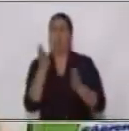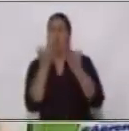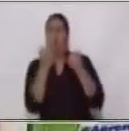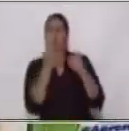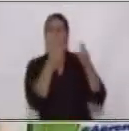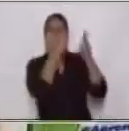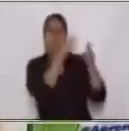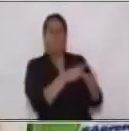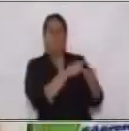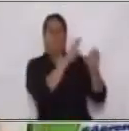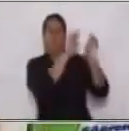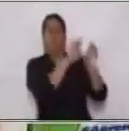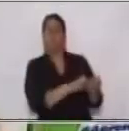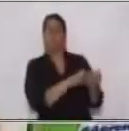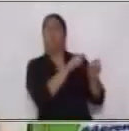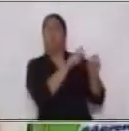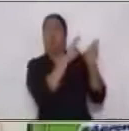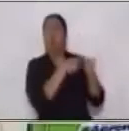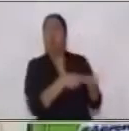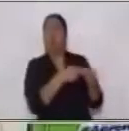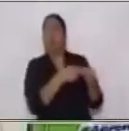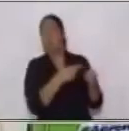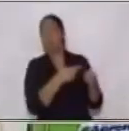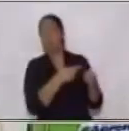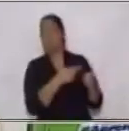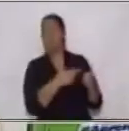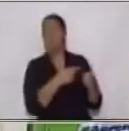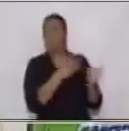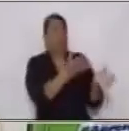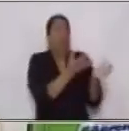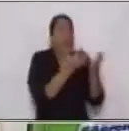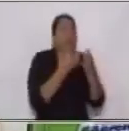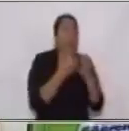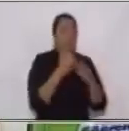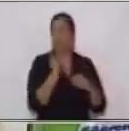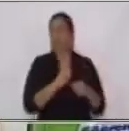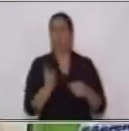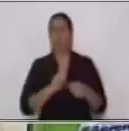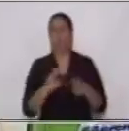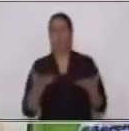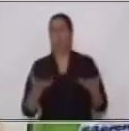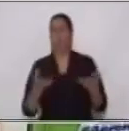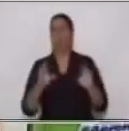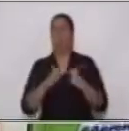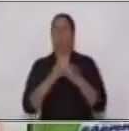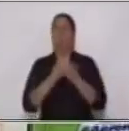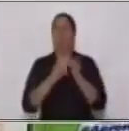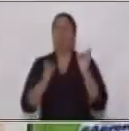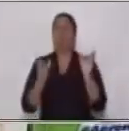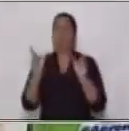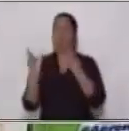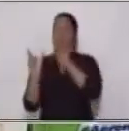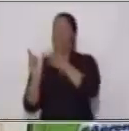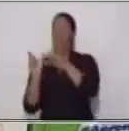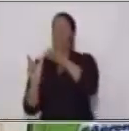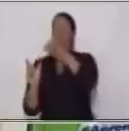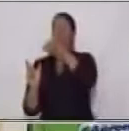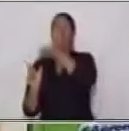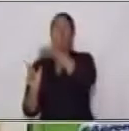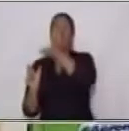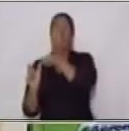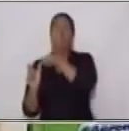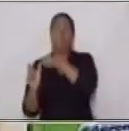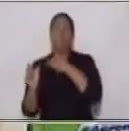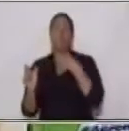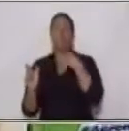acción en este momento no es la manzana sino que se encuentra del lado del predicado entonces es una voz